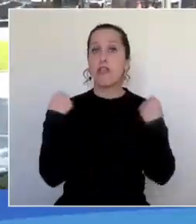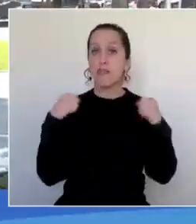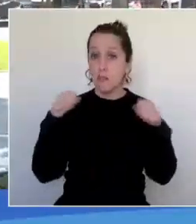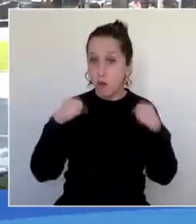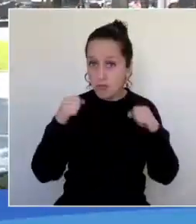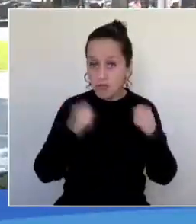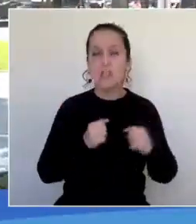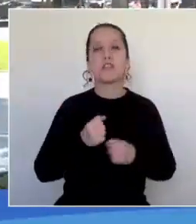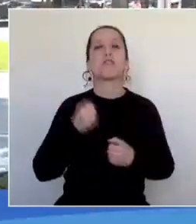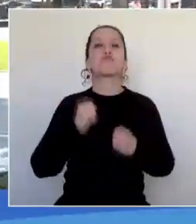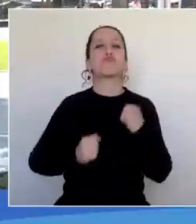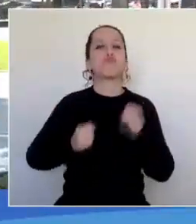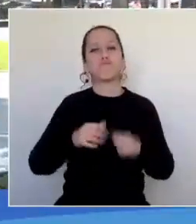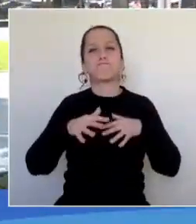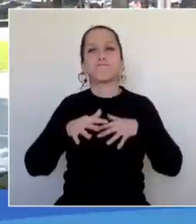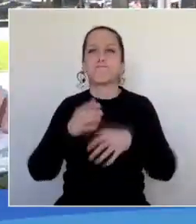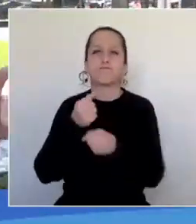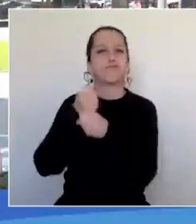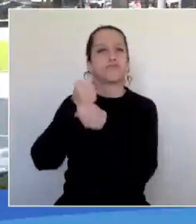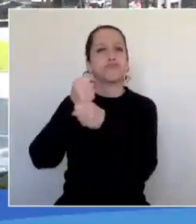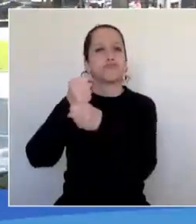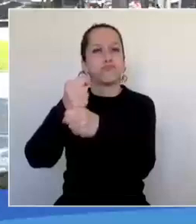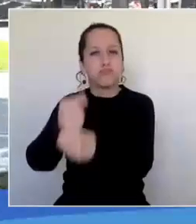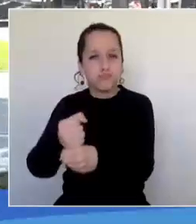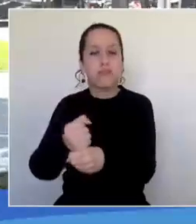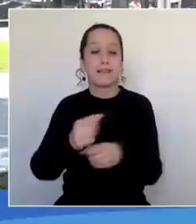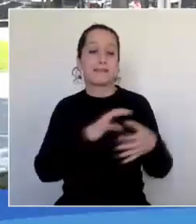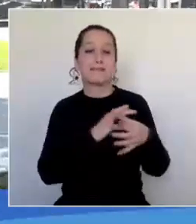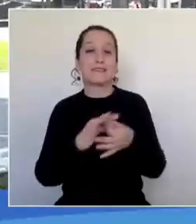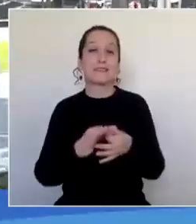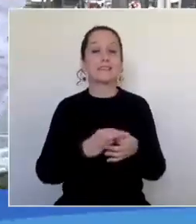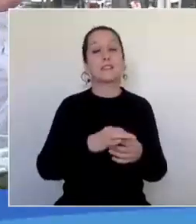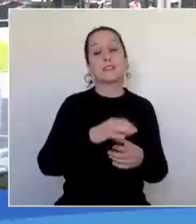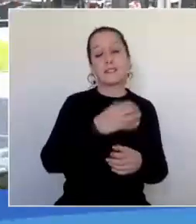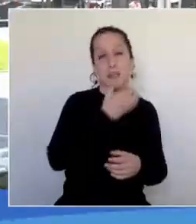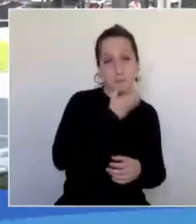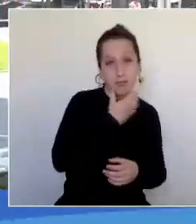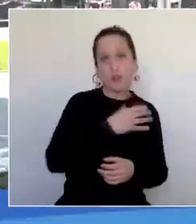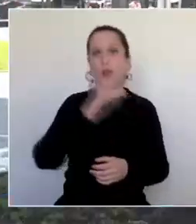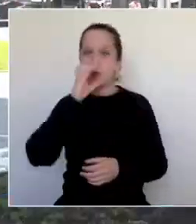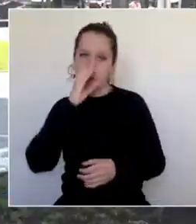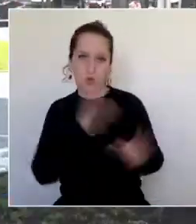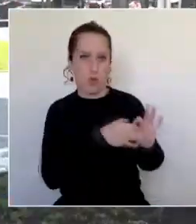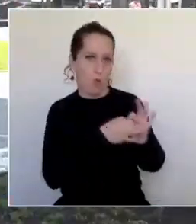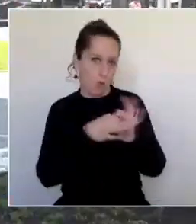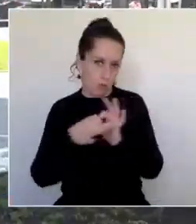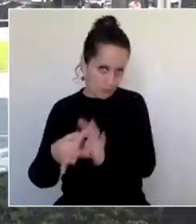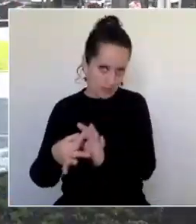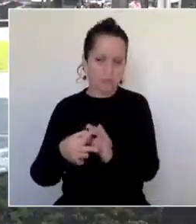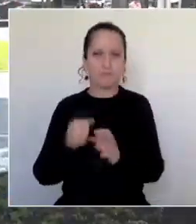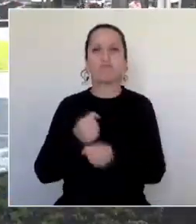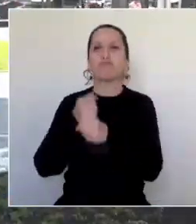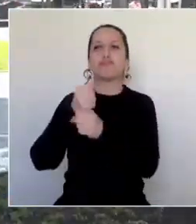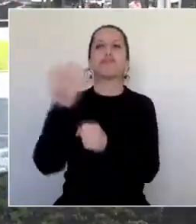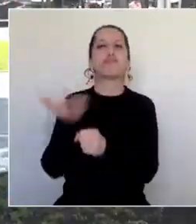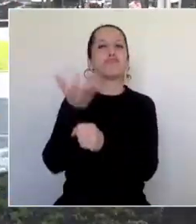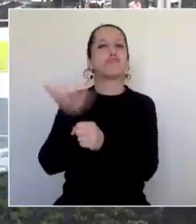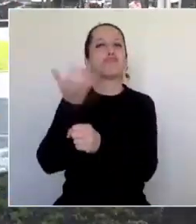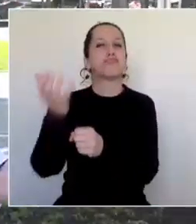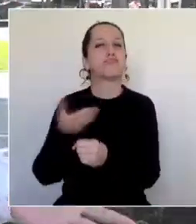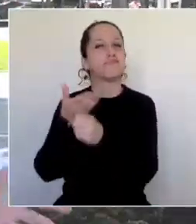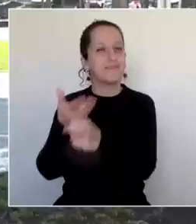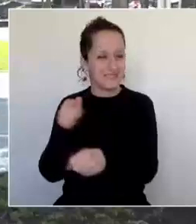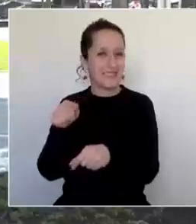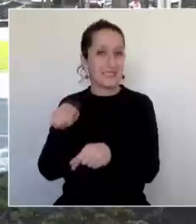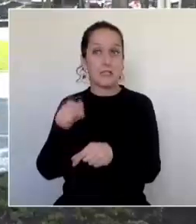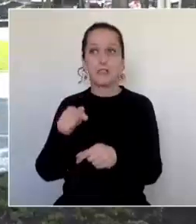relevistas de esta importante antorcha que unió Concepción con San Pedro de la Paz. De esta forma, entonces, se hace